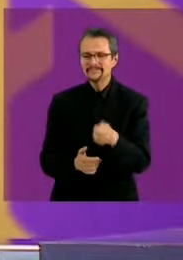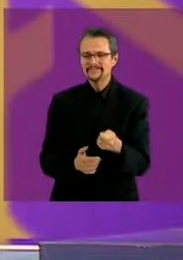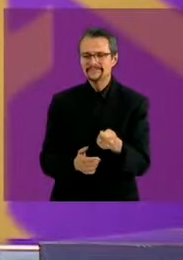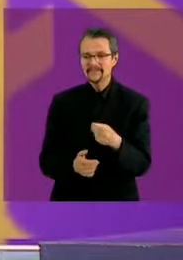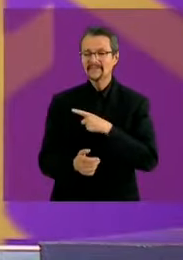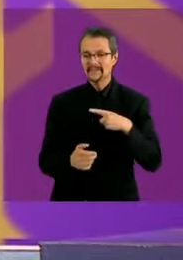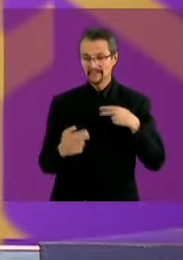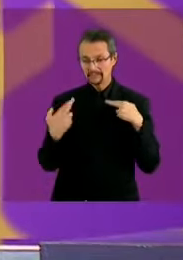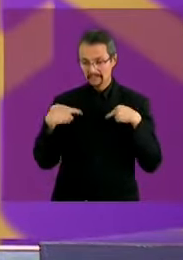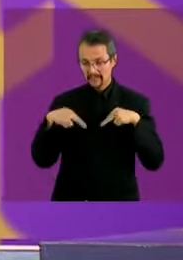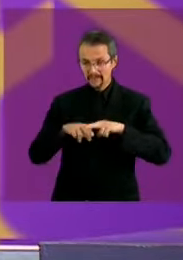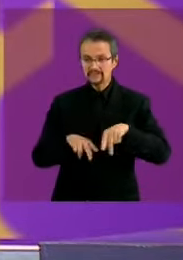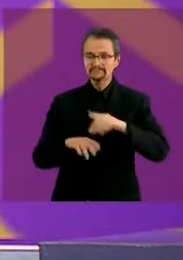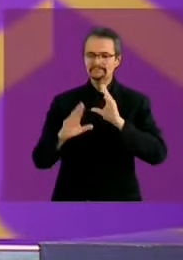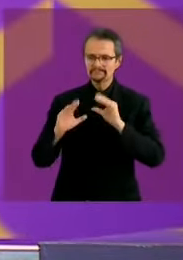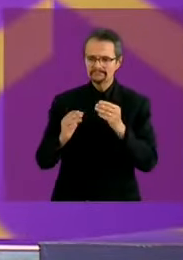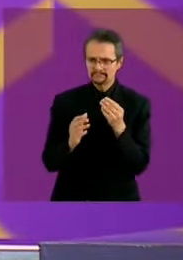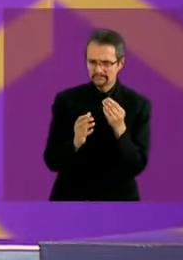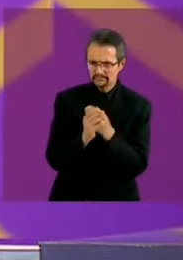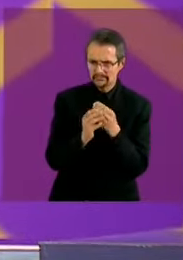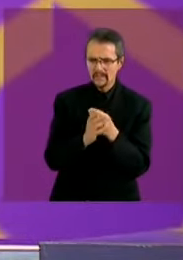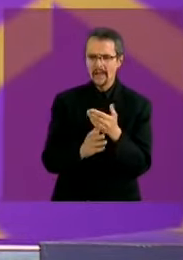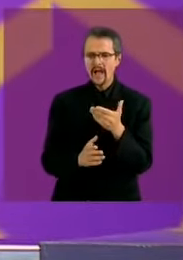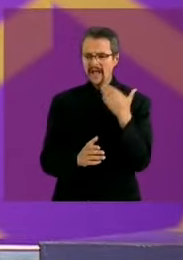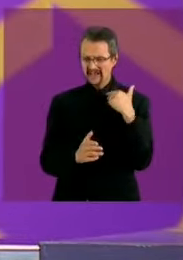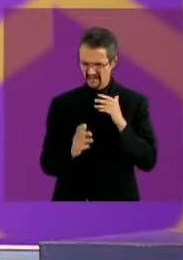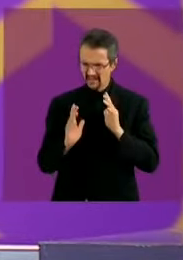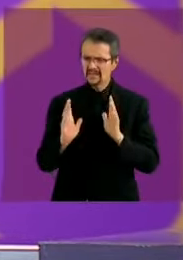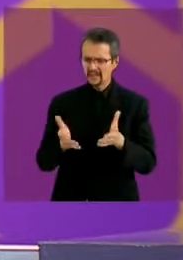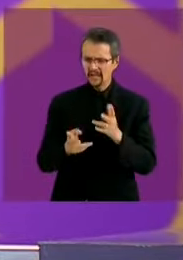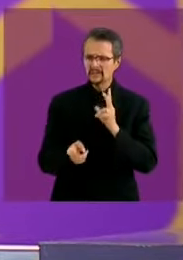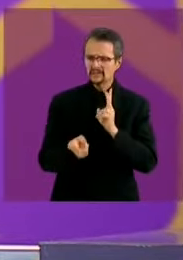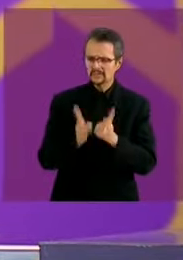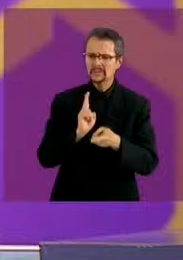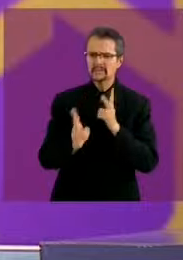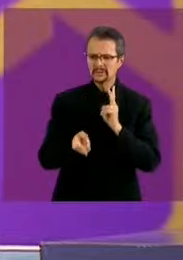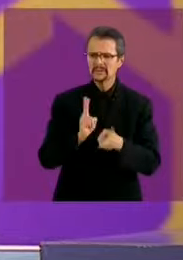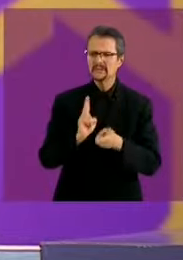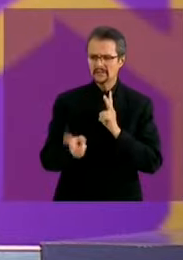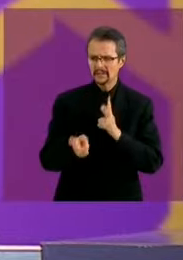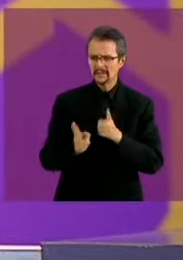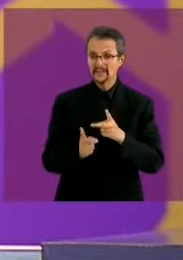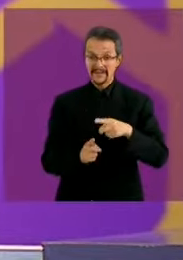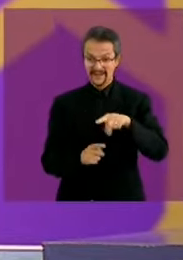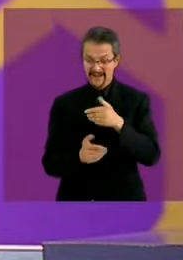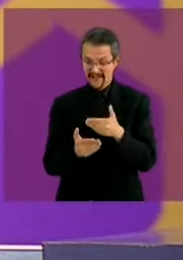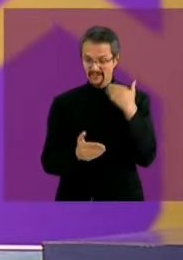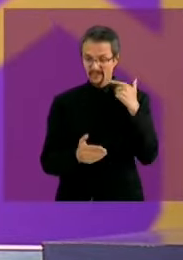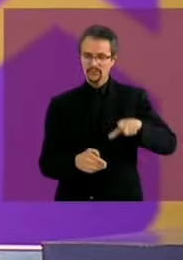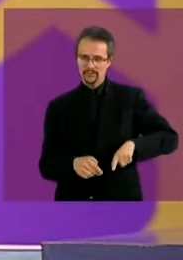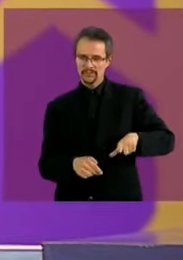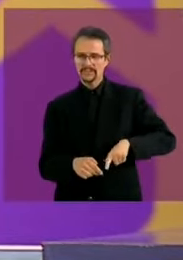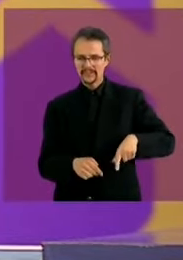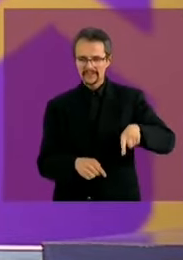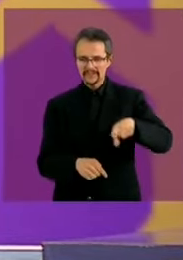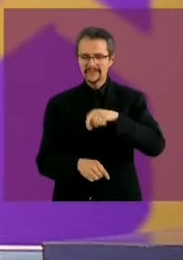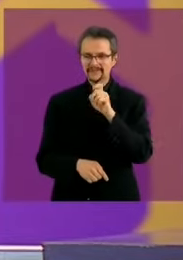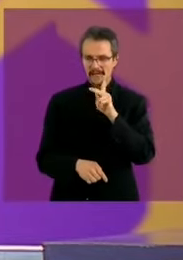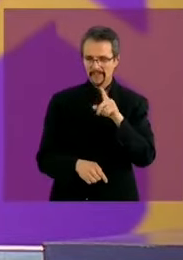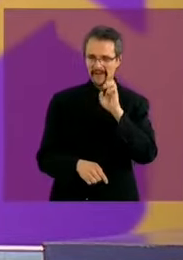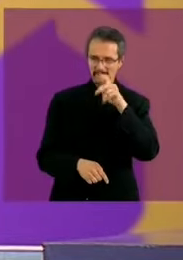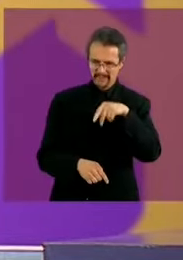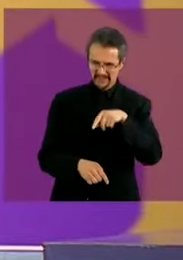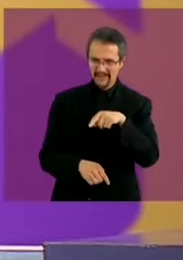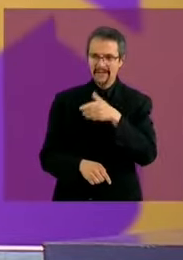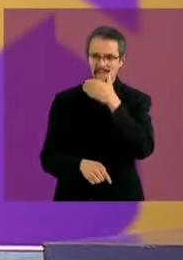de los maestros es fundamental hace rato se hablaba de ellos y se pasa por alto la persecución que se hizo del gobierno de Peña Nieto en donde más de 9